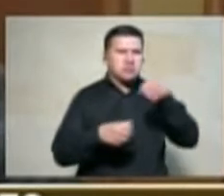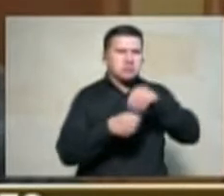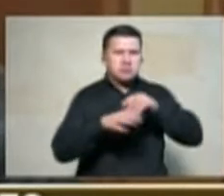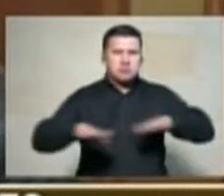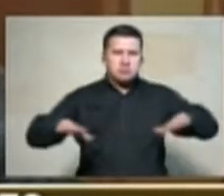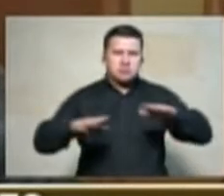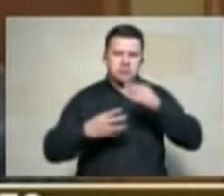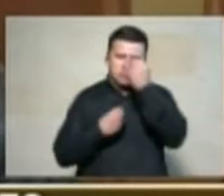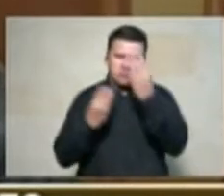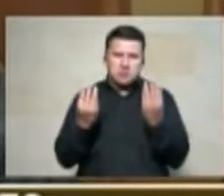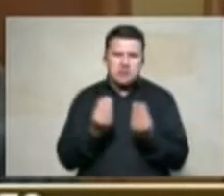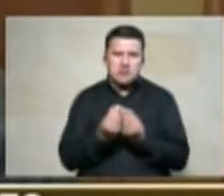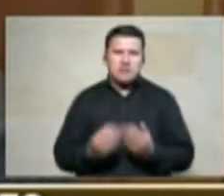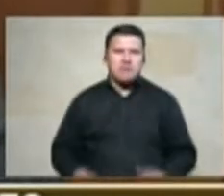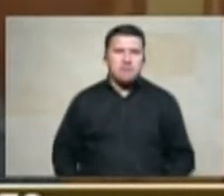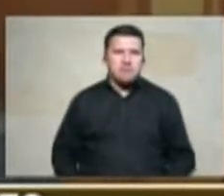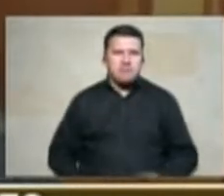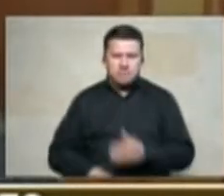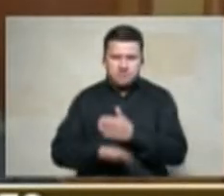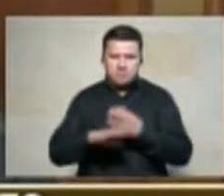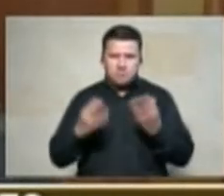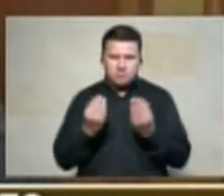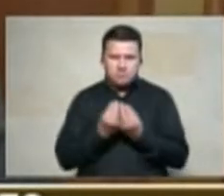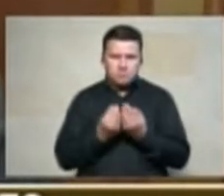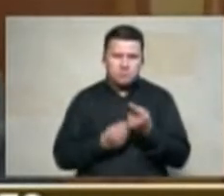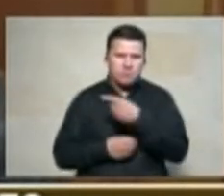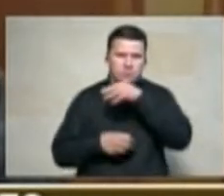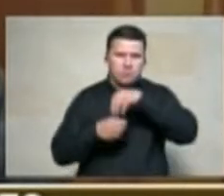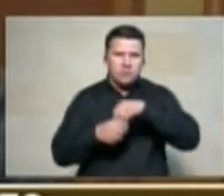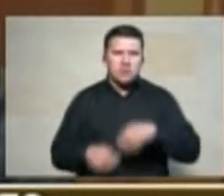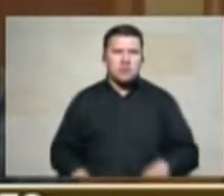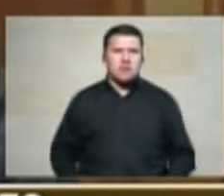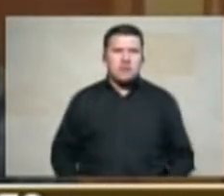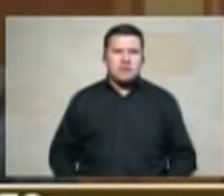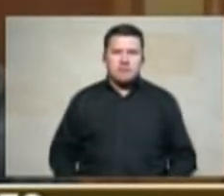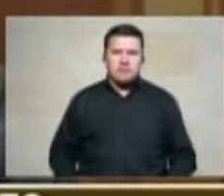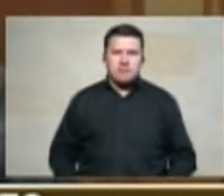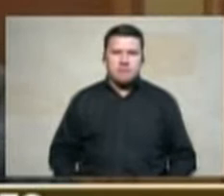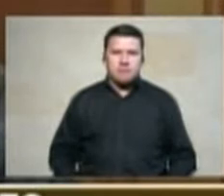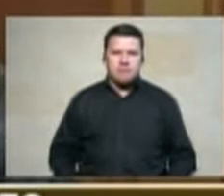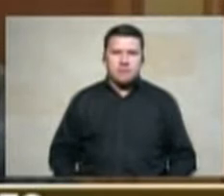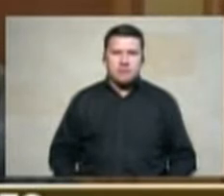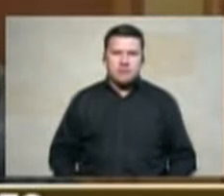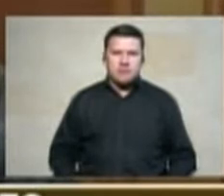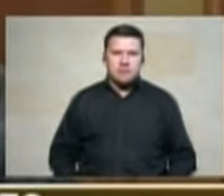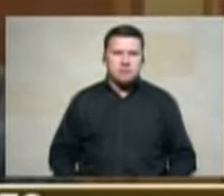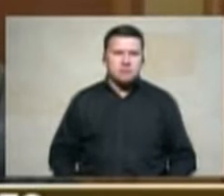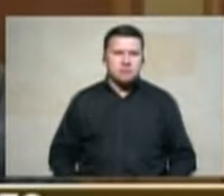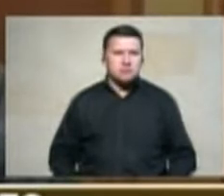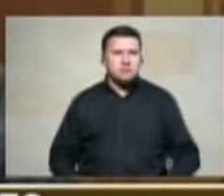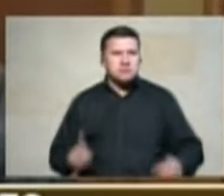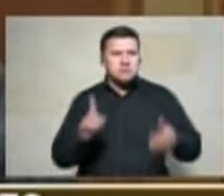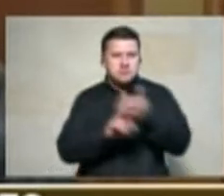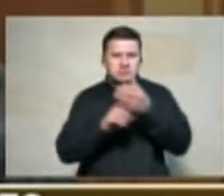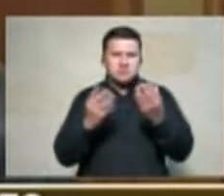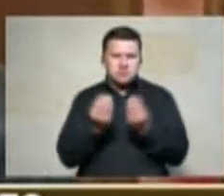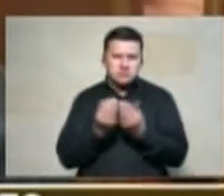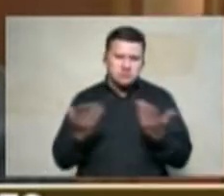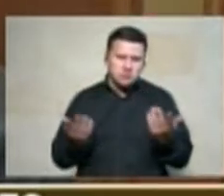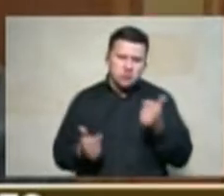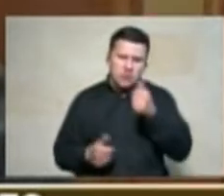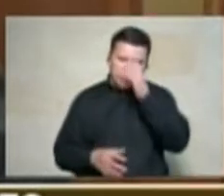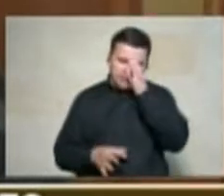patrimonio de esos de esos segundos ocupantes de buena fe exenta de culpa